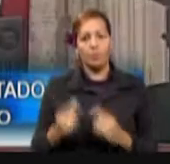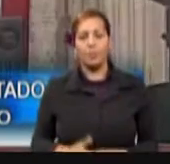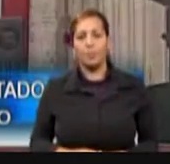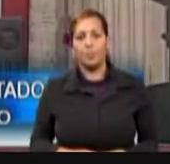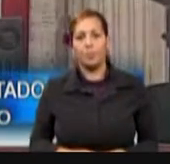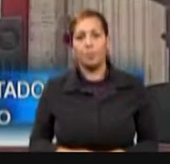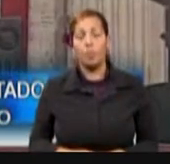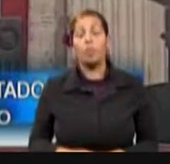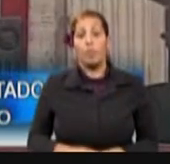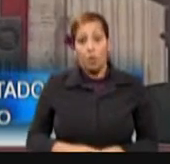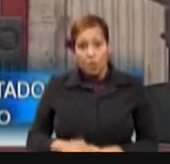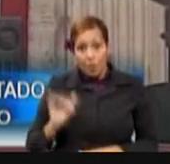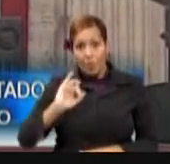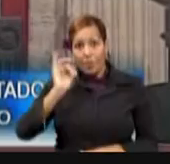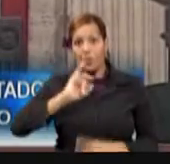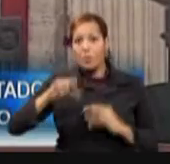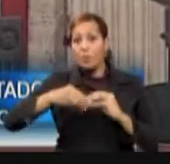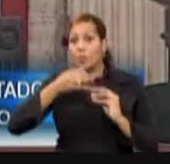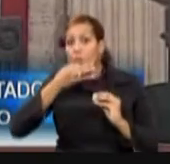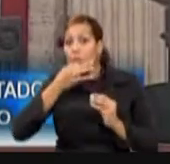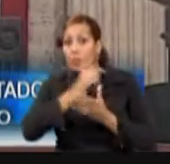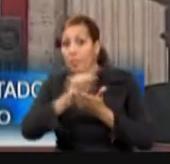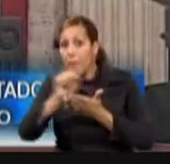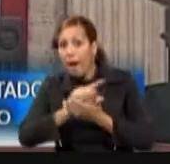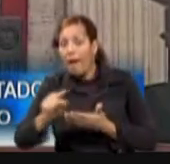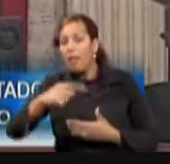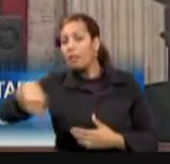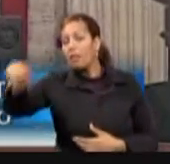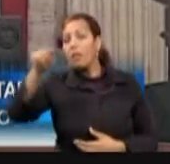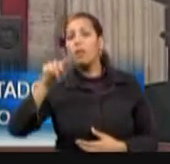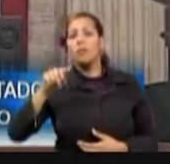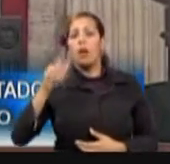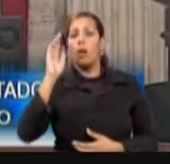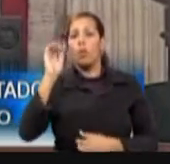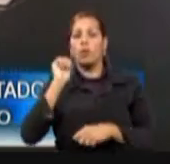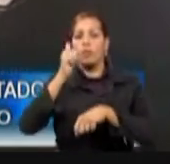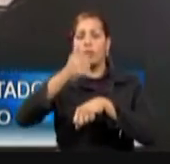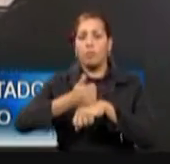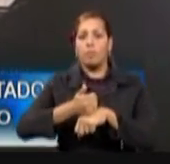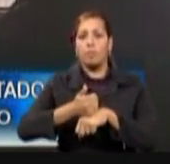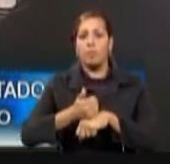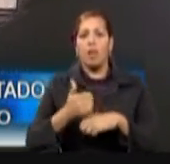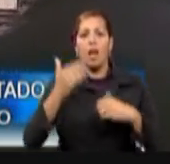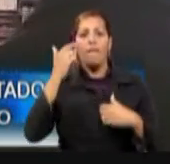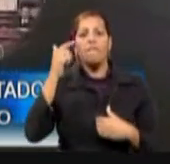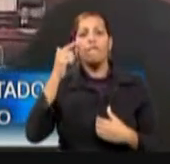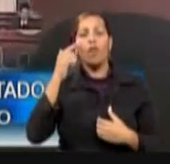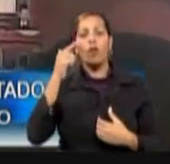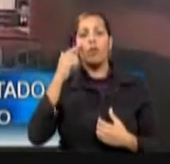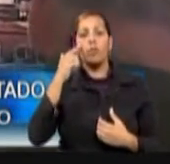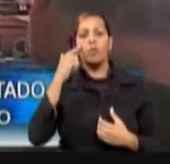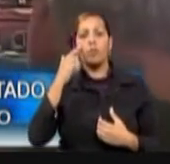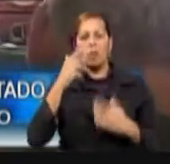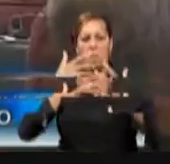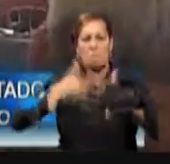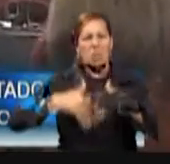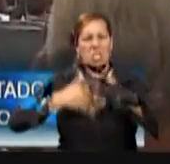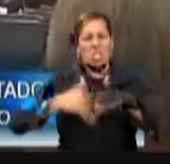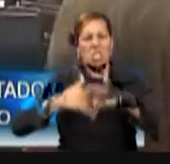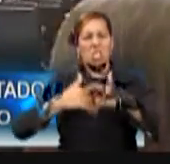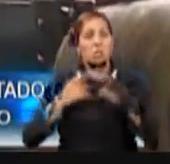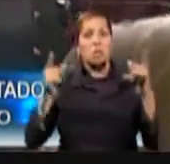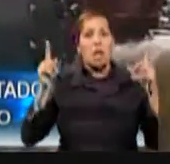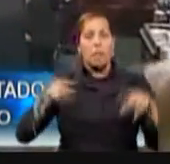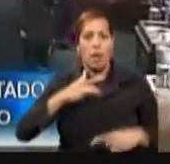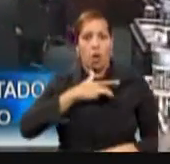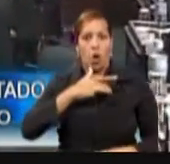en las próximas semanas instalaremos un desfibrilador externo automático máquina utilizada en